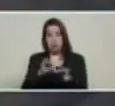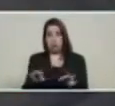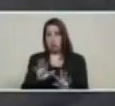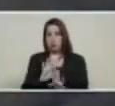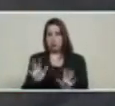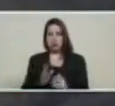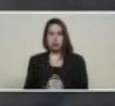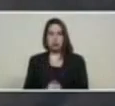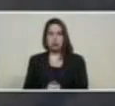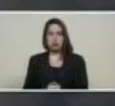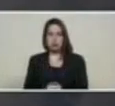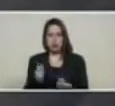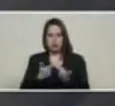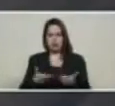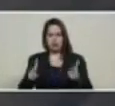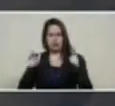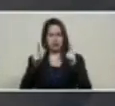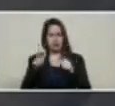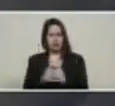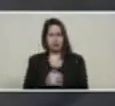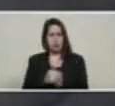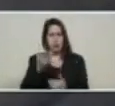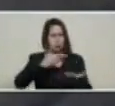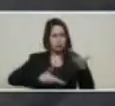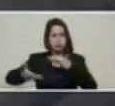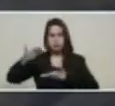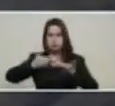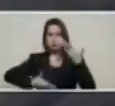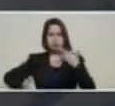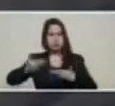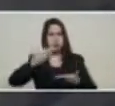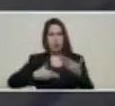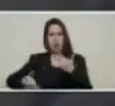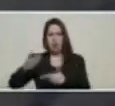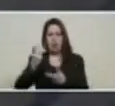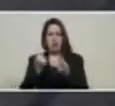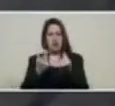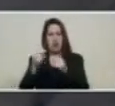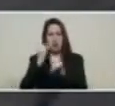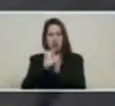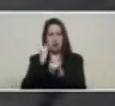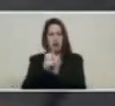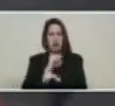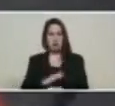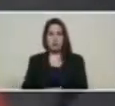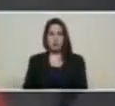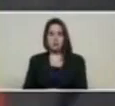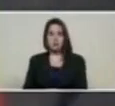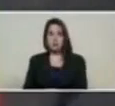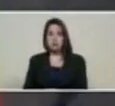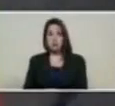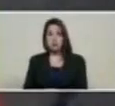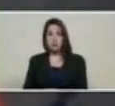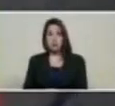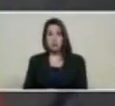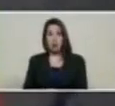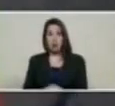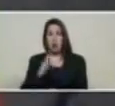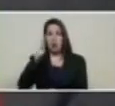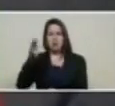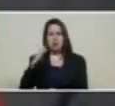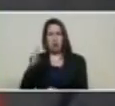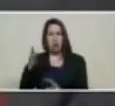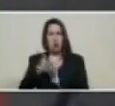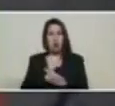bajo la denominación de intercambio de criptomonedas. Si usted tiene bitcoin puede comprar petro, si